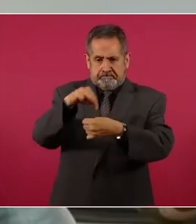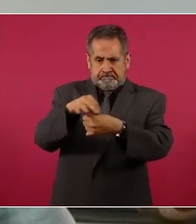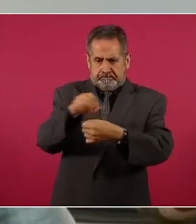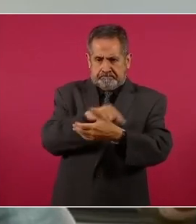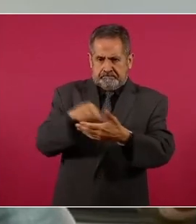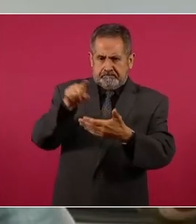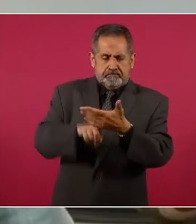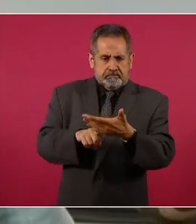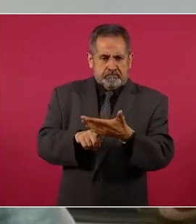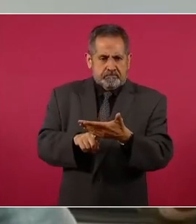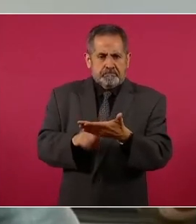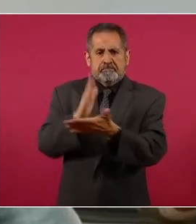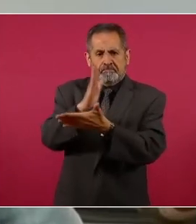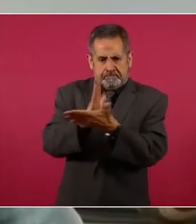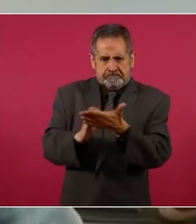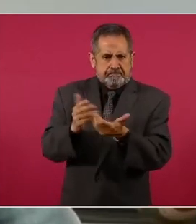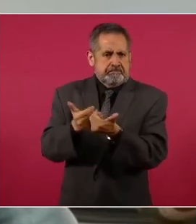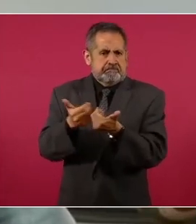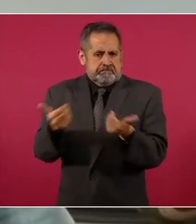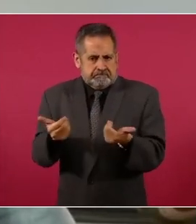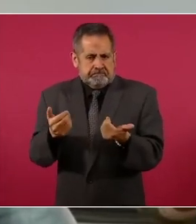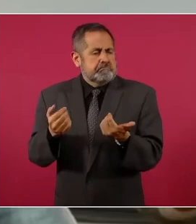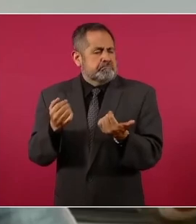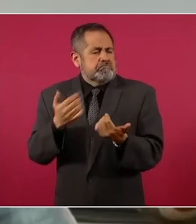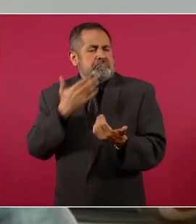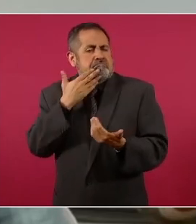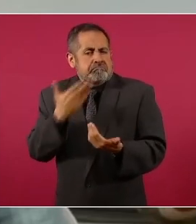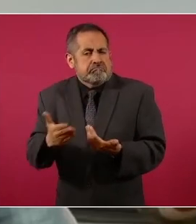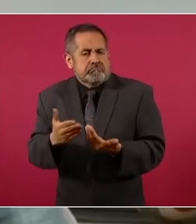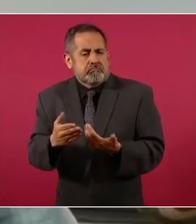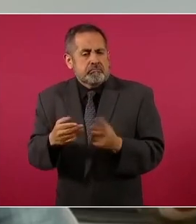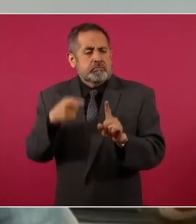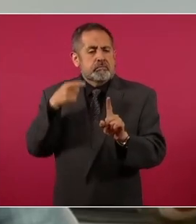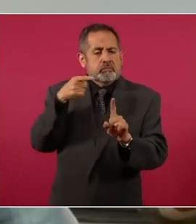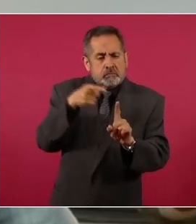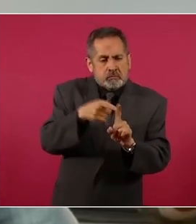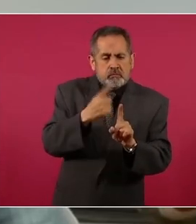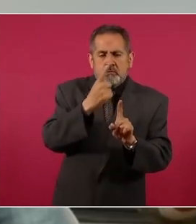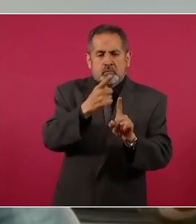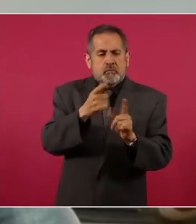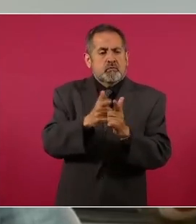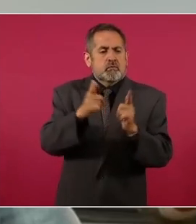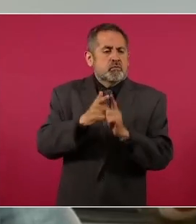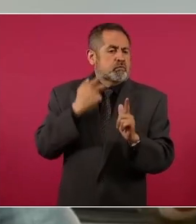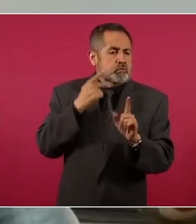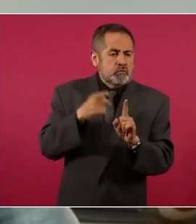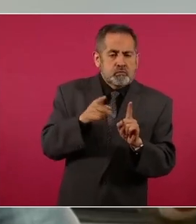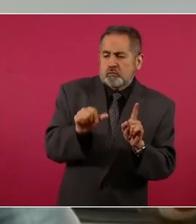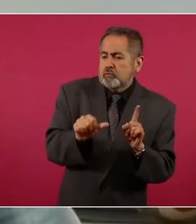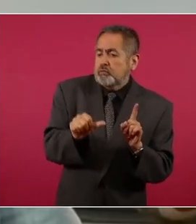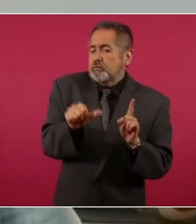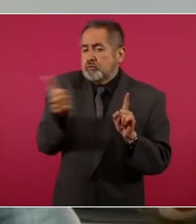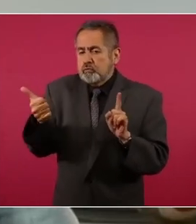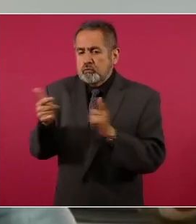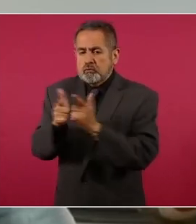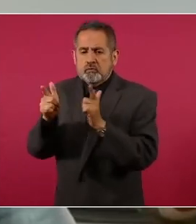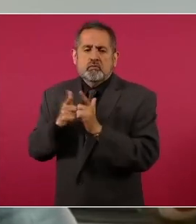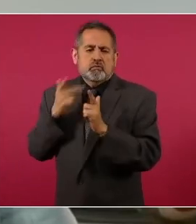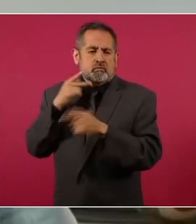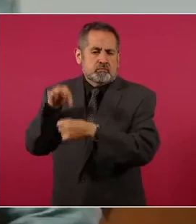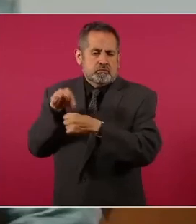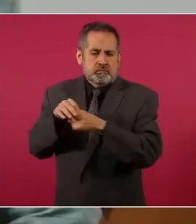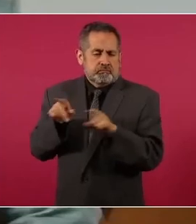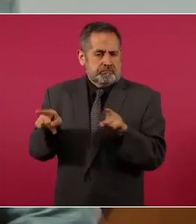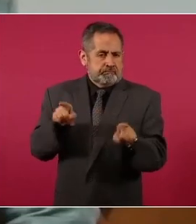dividamos nuevamente nuestro voto. Y por eso me permito dar libremente mi opinión.